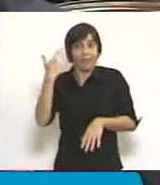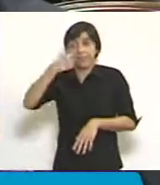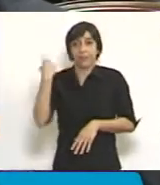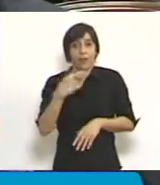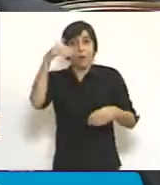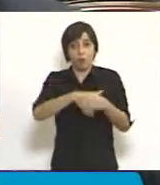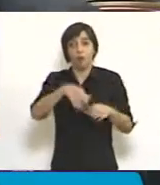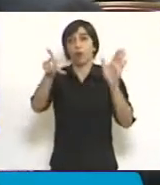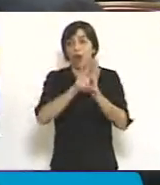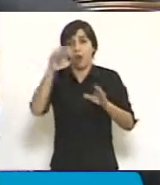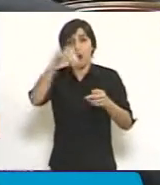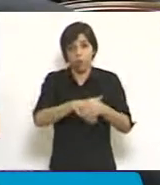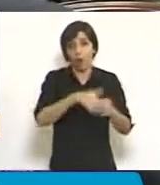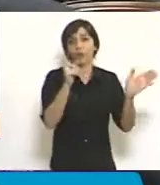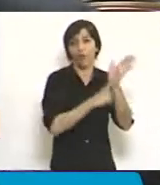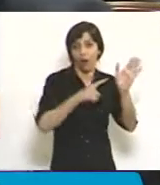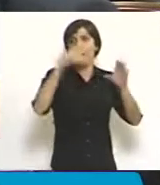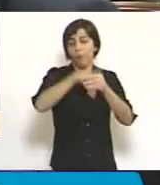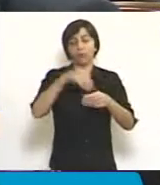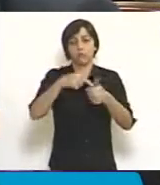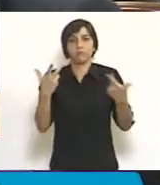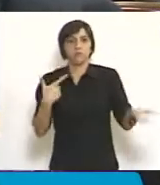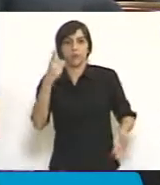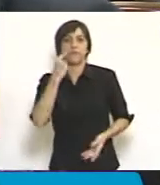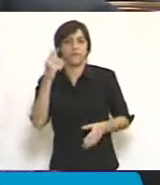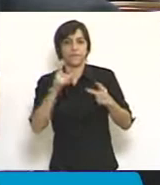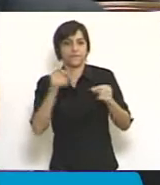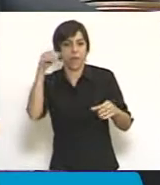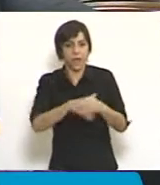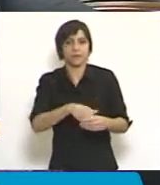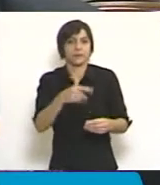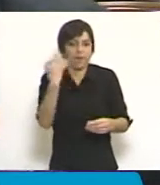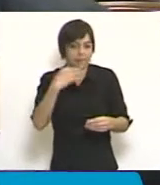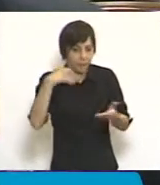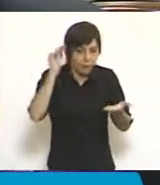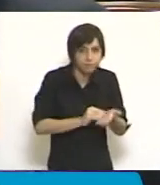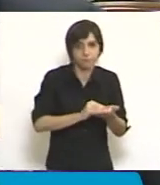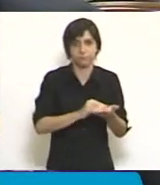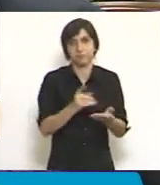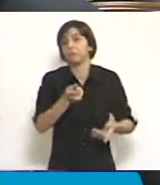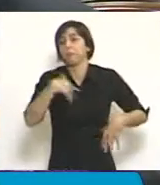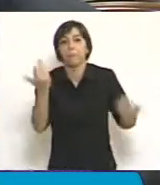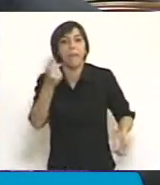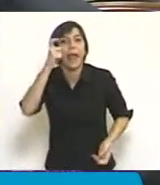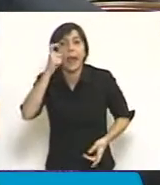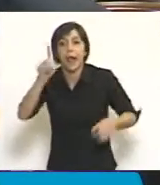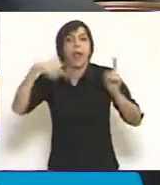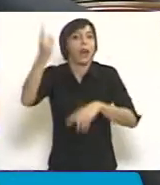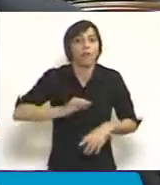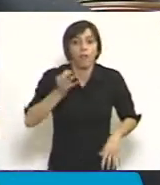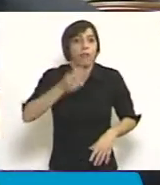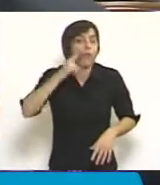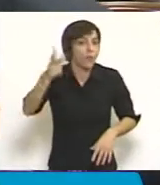debe haber una fecha. Nosotros proponemos una fecha en enero del 2018 y proponemos incluso, nos